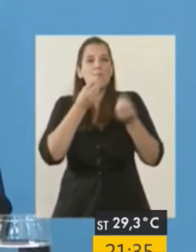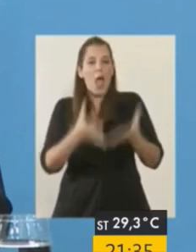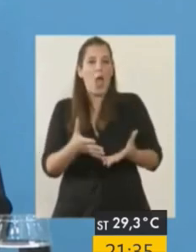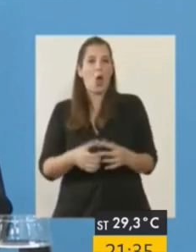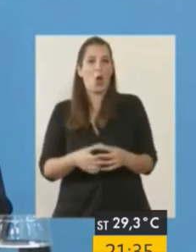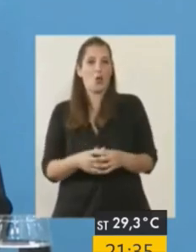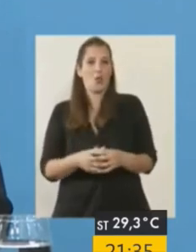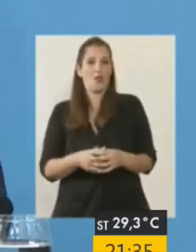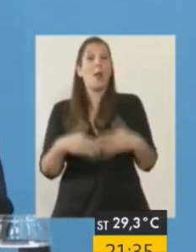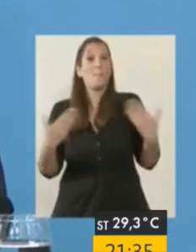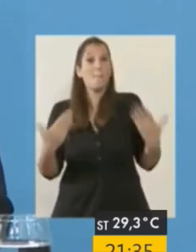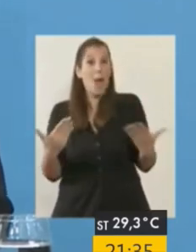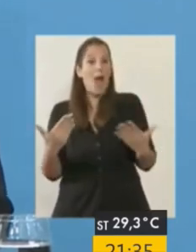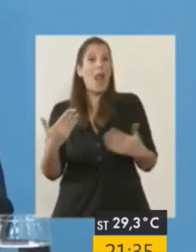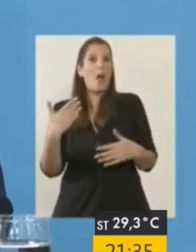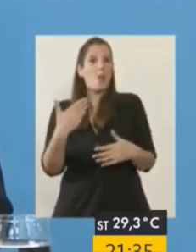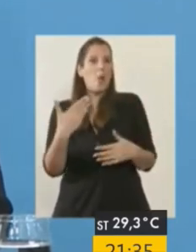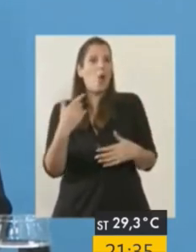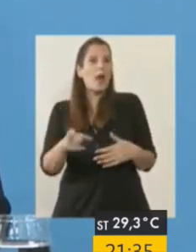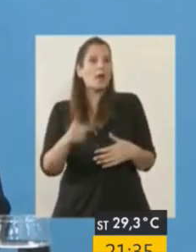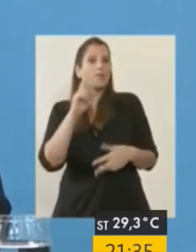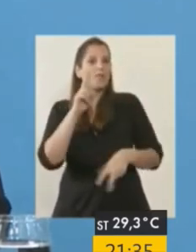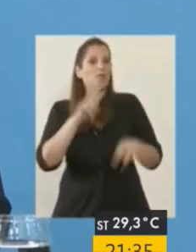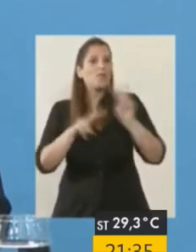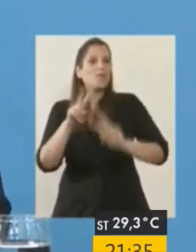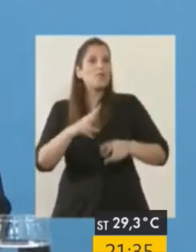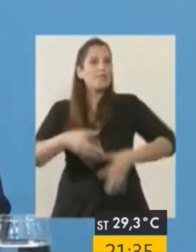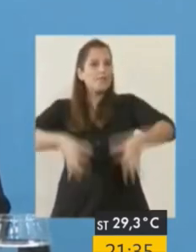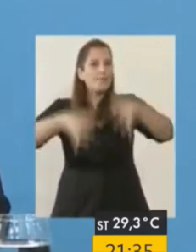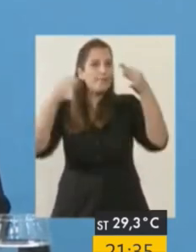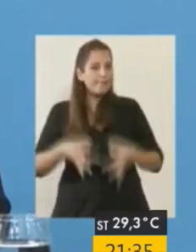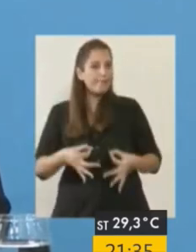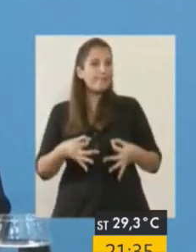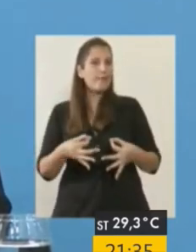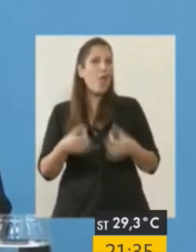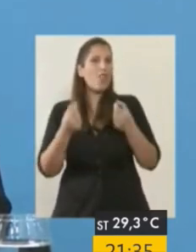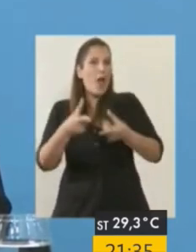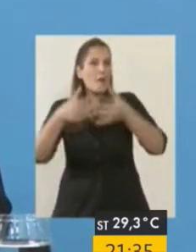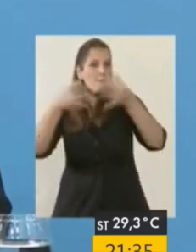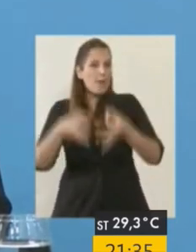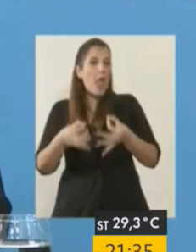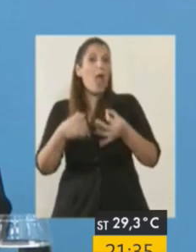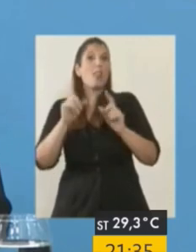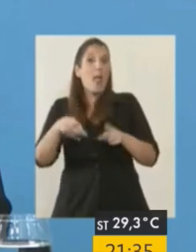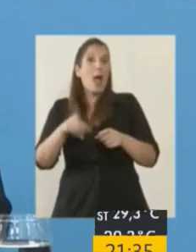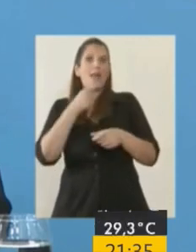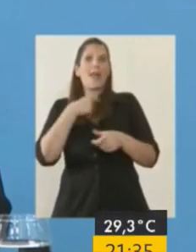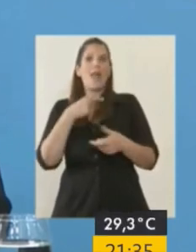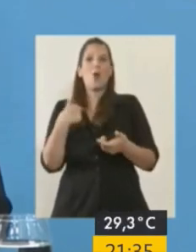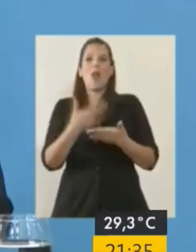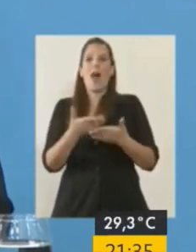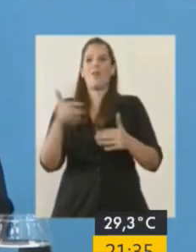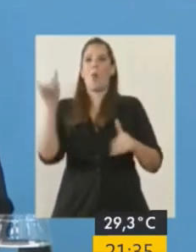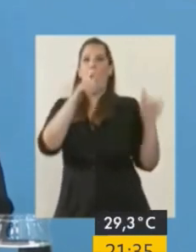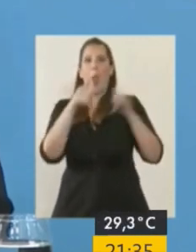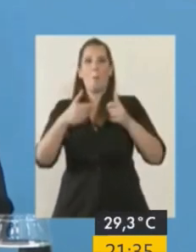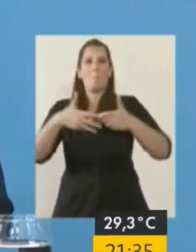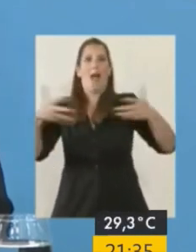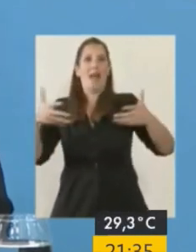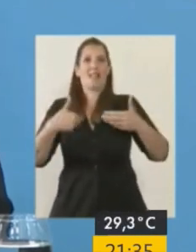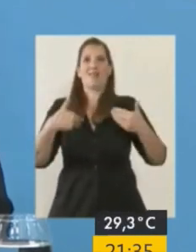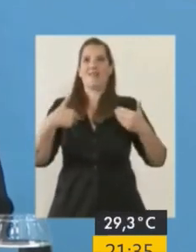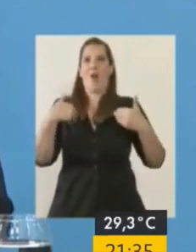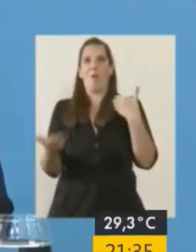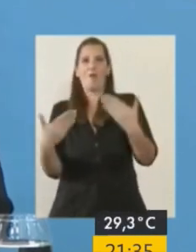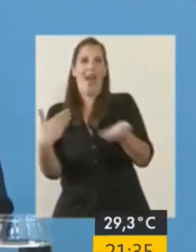como para poder generar eficiencias y también mayor oferta y riqueza en este